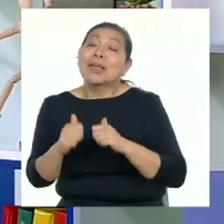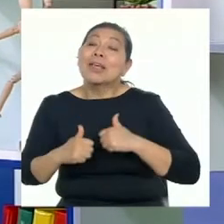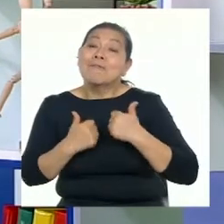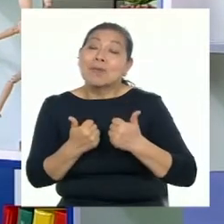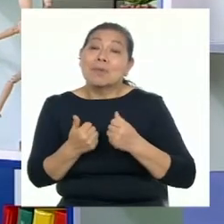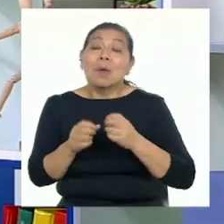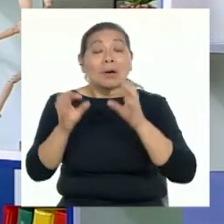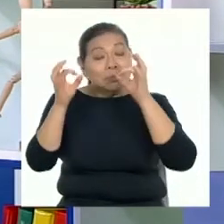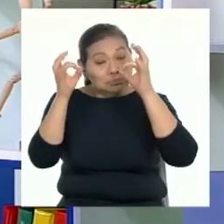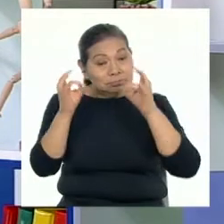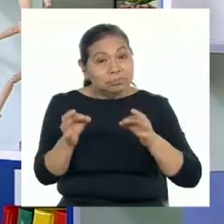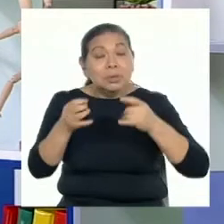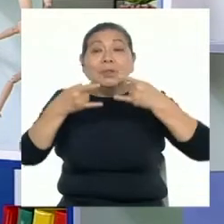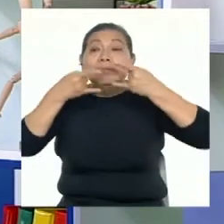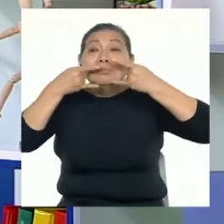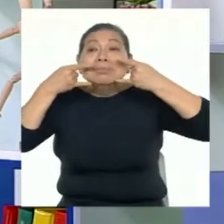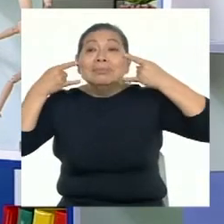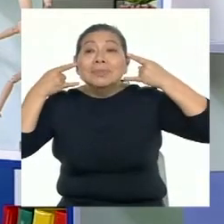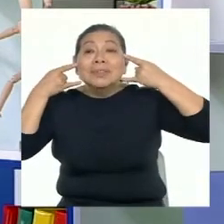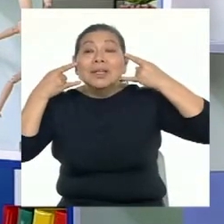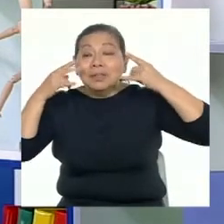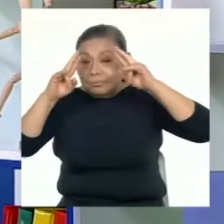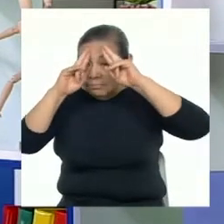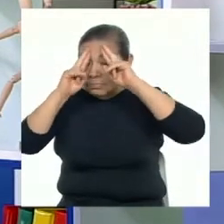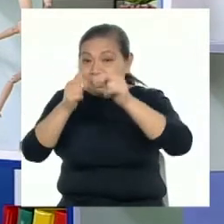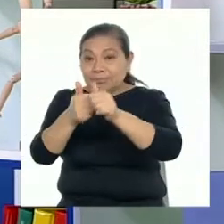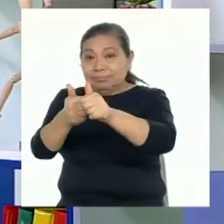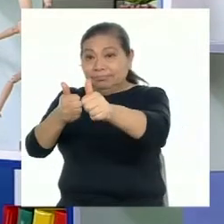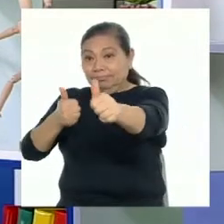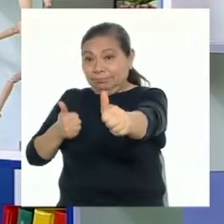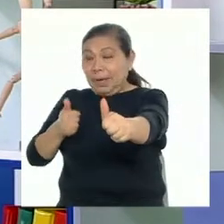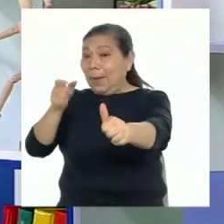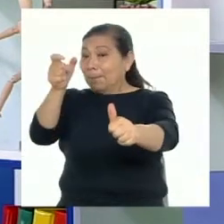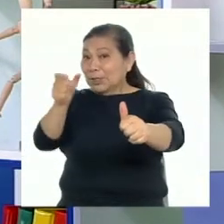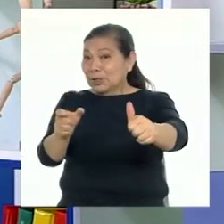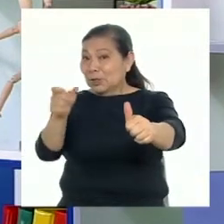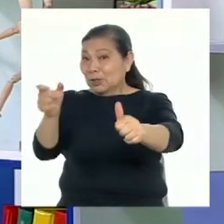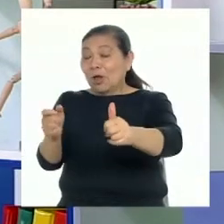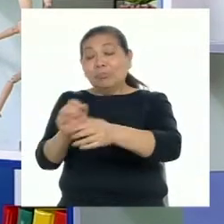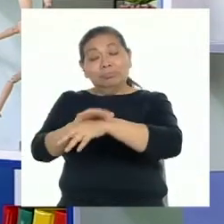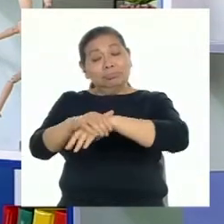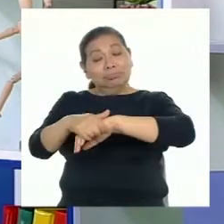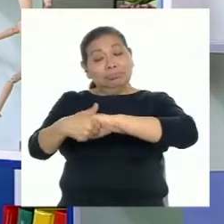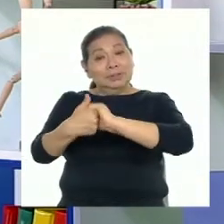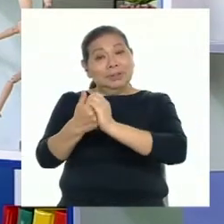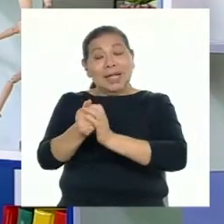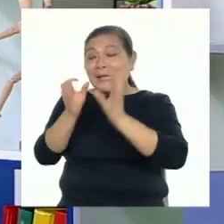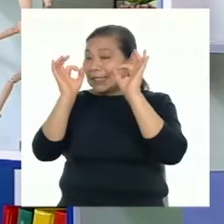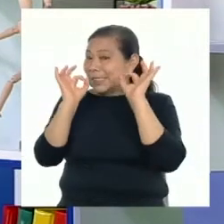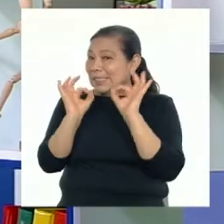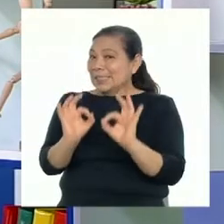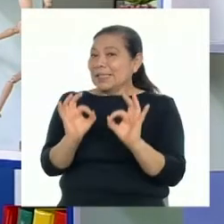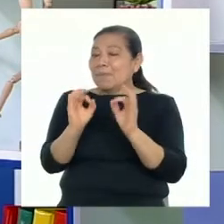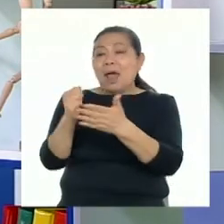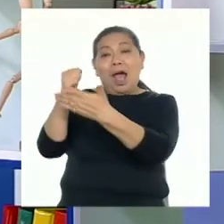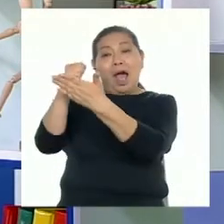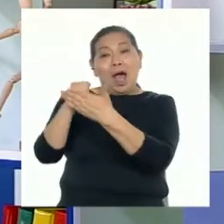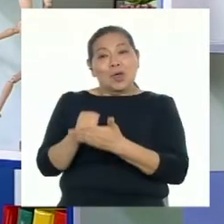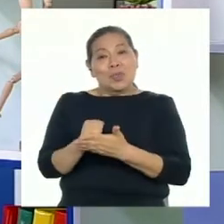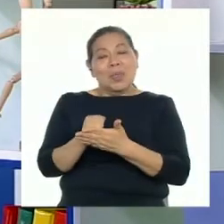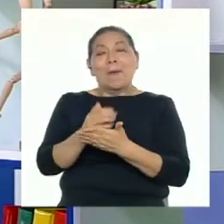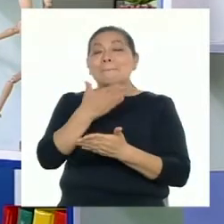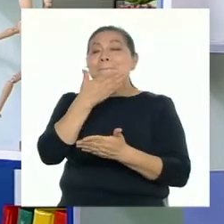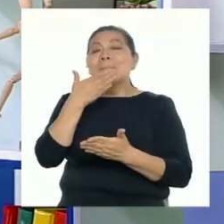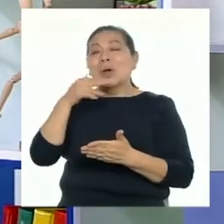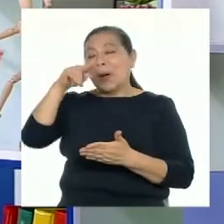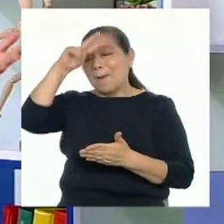Usando correctamente la mascarilla, respetando la distancia física y lavándonos las manos con frecuencia, ayudamos a ser